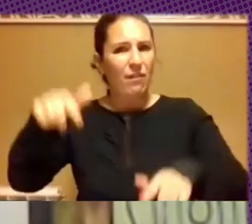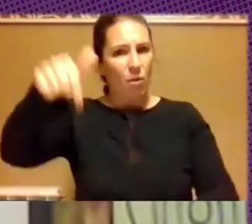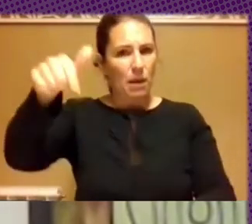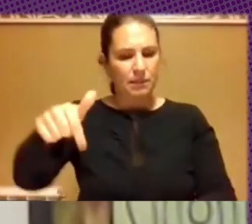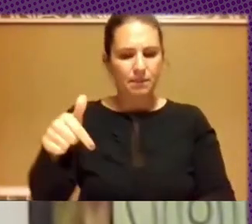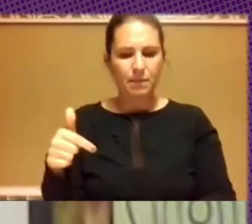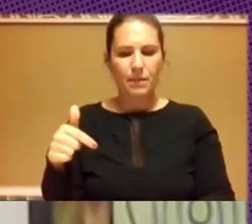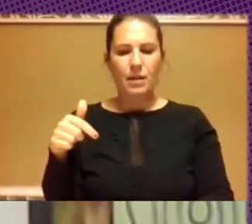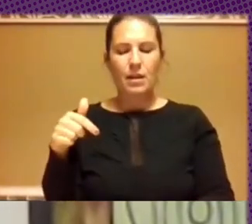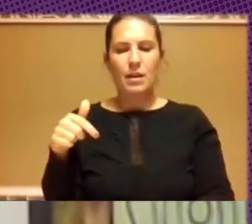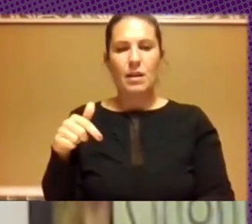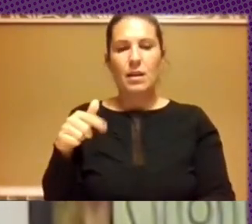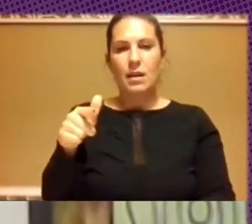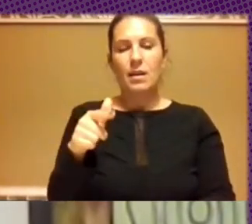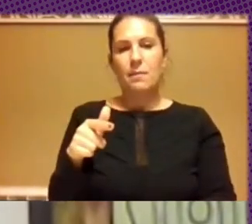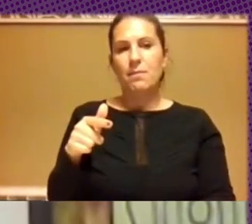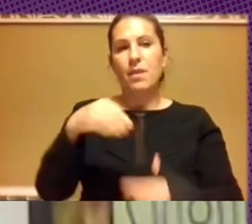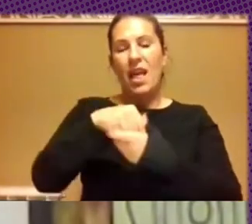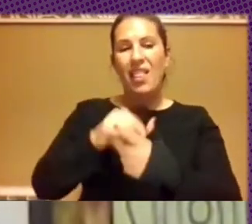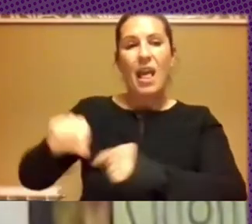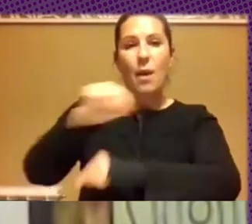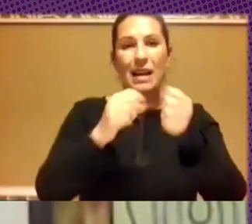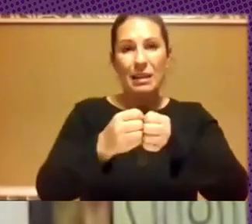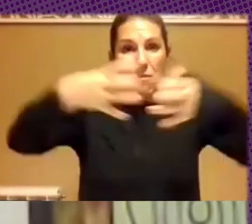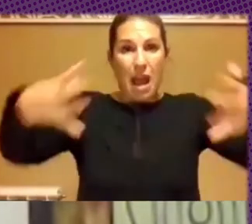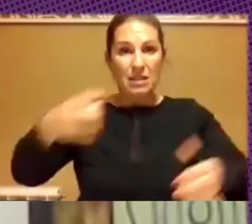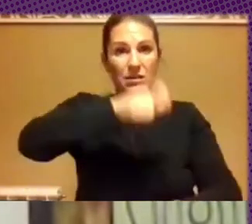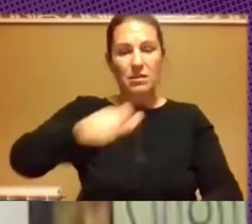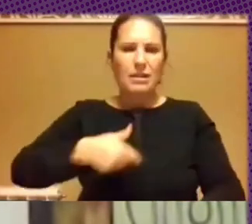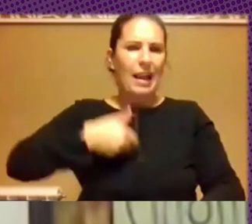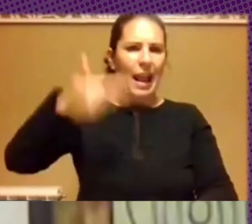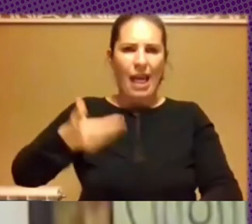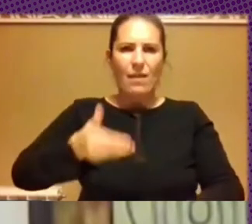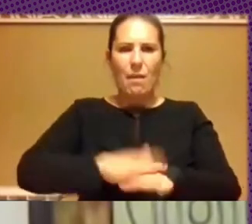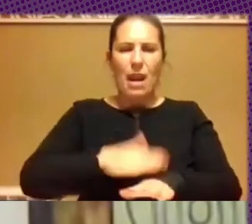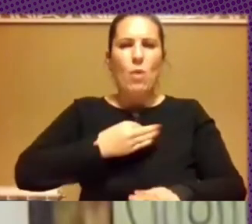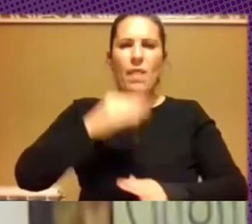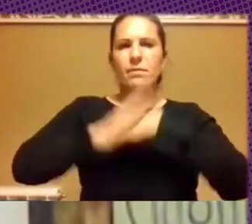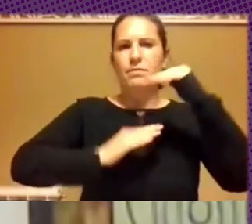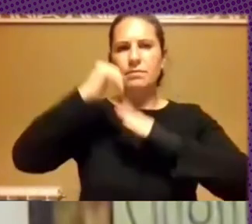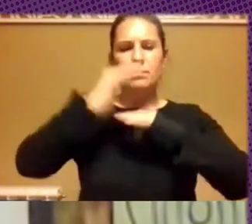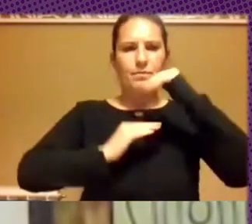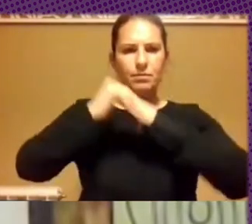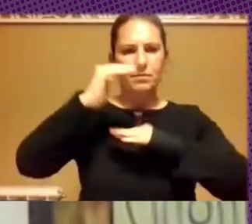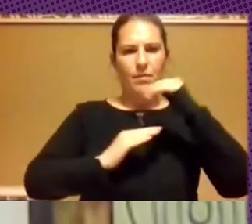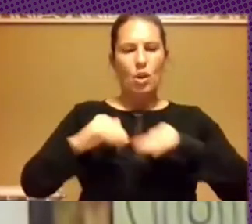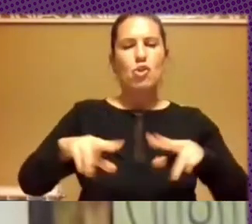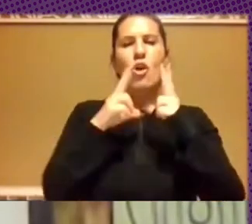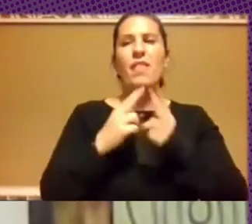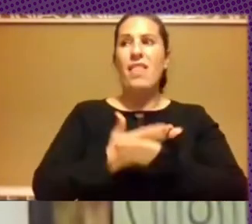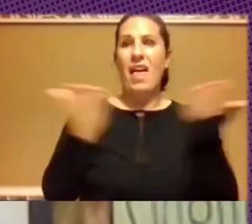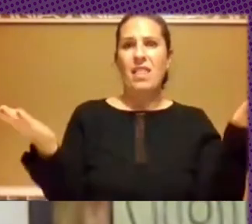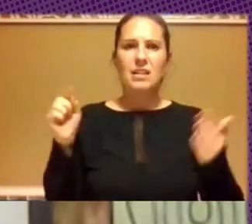la ampliación de las voces en el debate me parece que es clave para la construcción de sociedades en las cuales